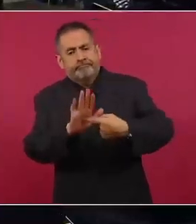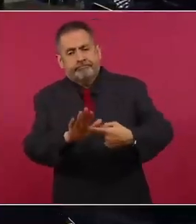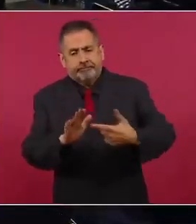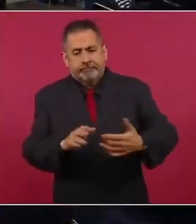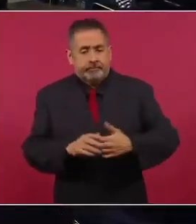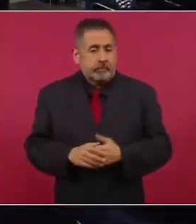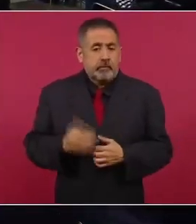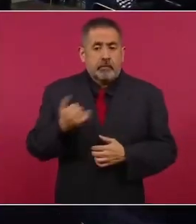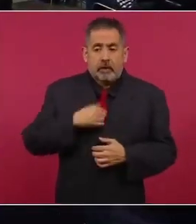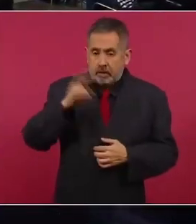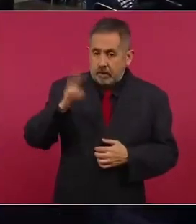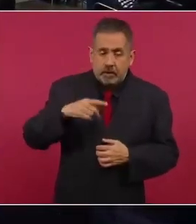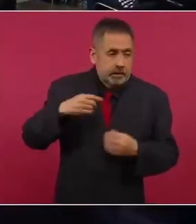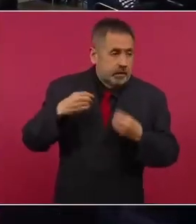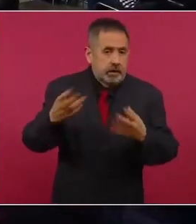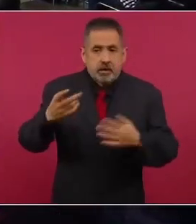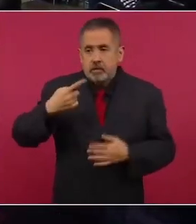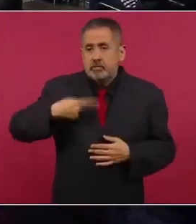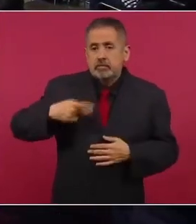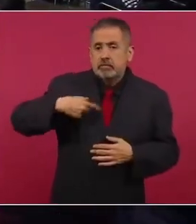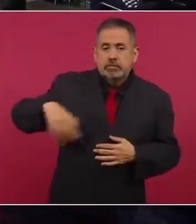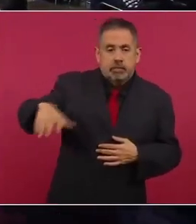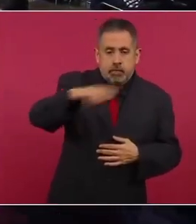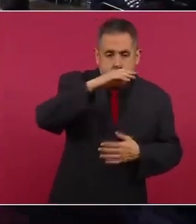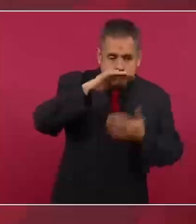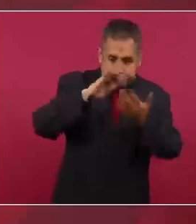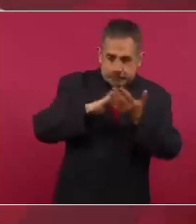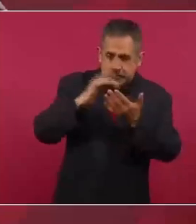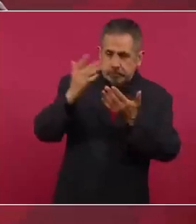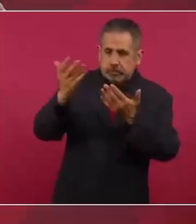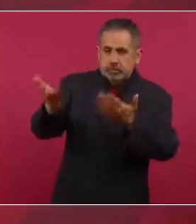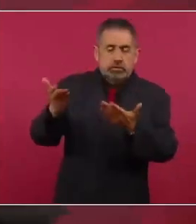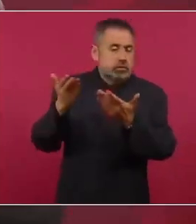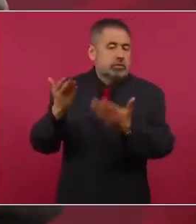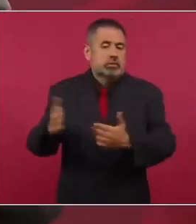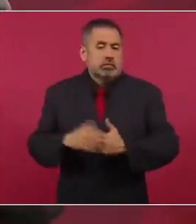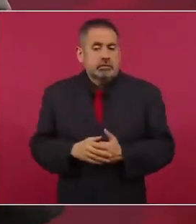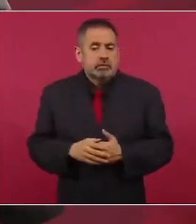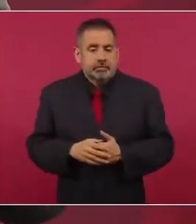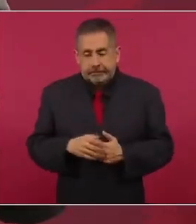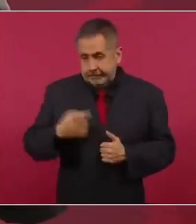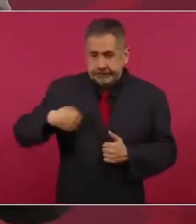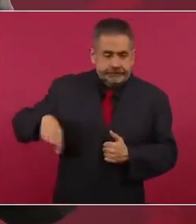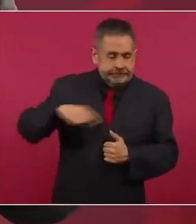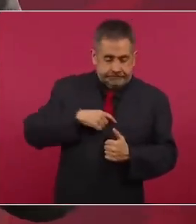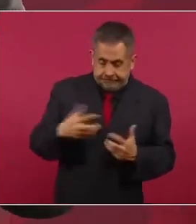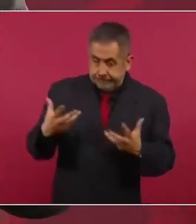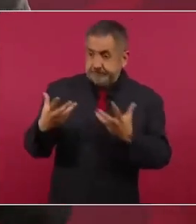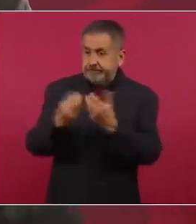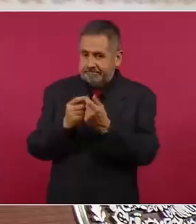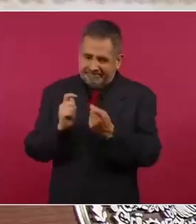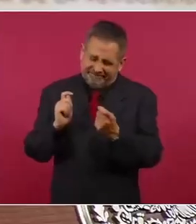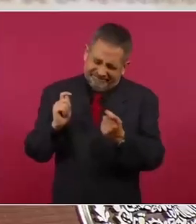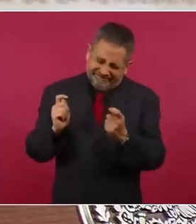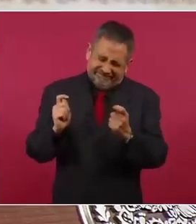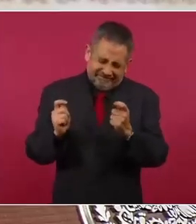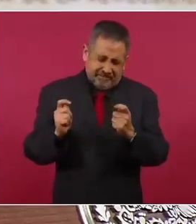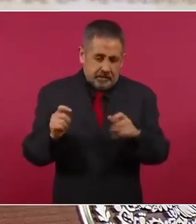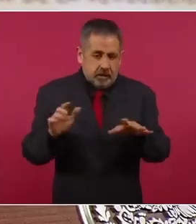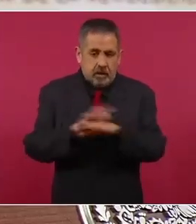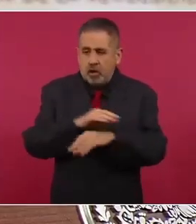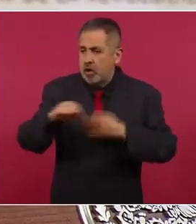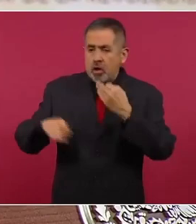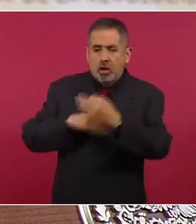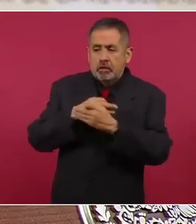agradezco mucho a la gente, que estemos llevando a cabo entre todos, desde